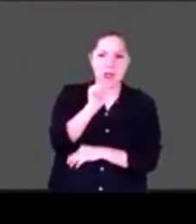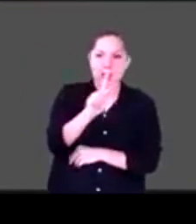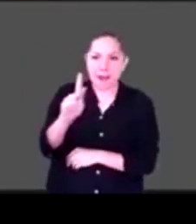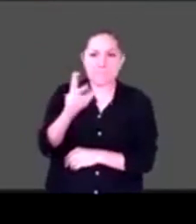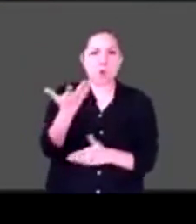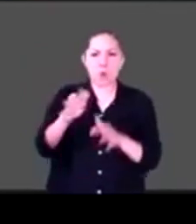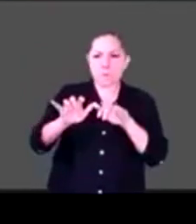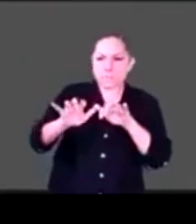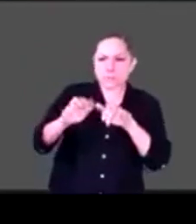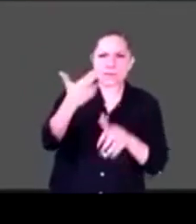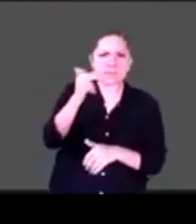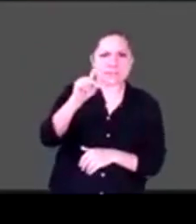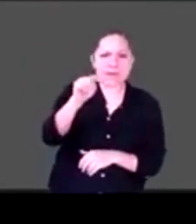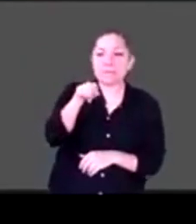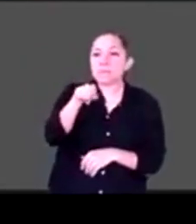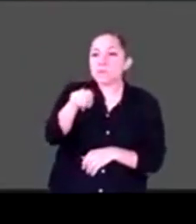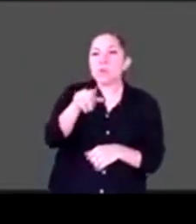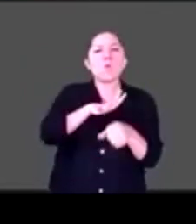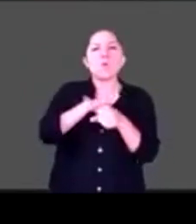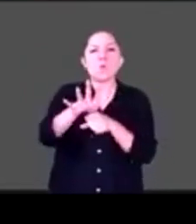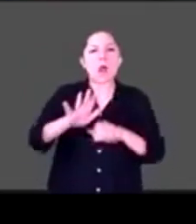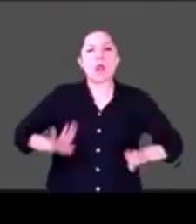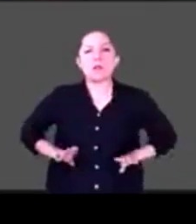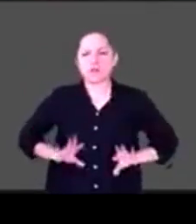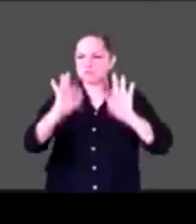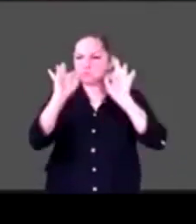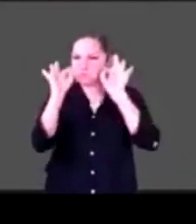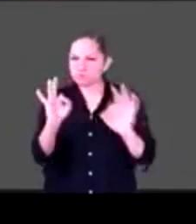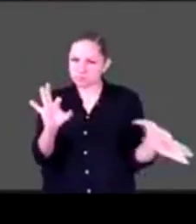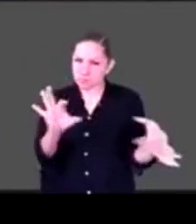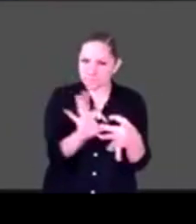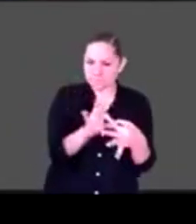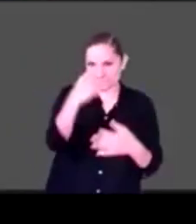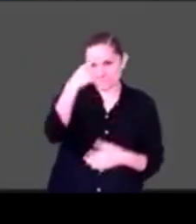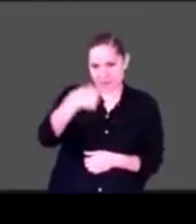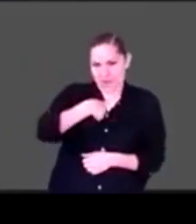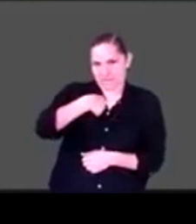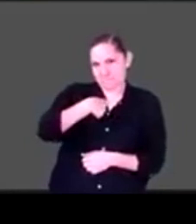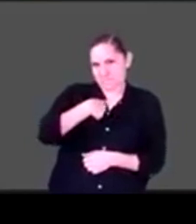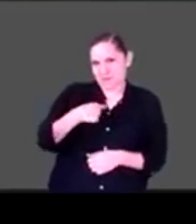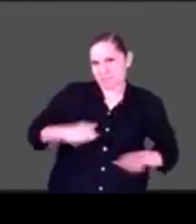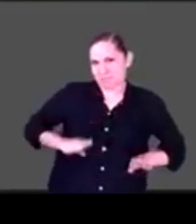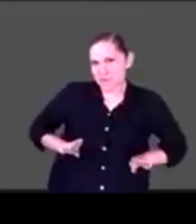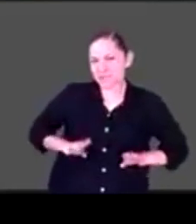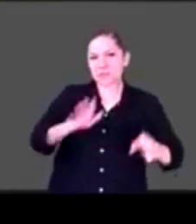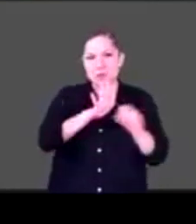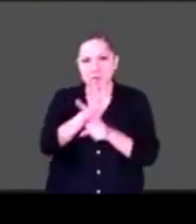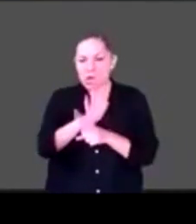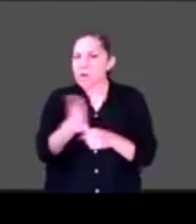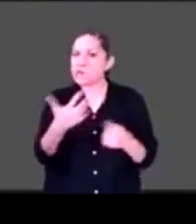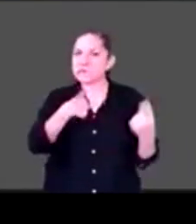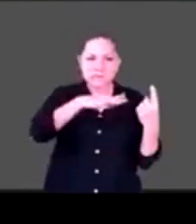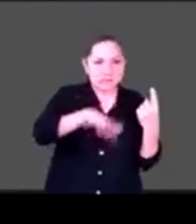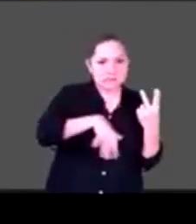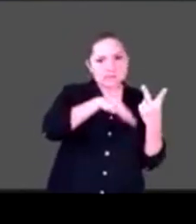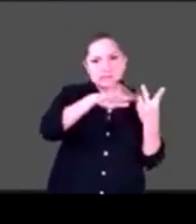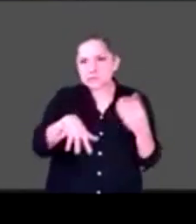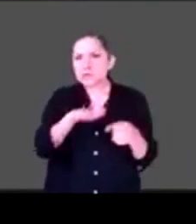videoconferencia, que fuera más accesible para mí. Entonces, fue estar buscando, viendo con ellos,